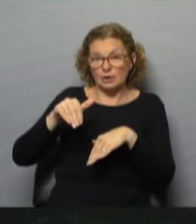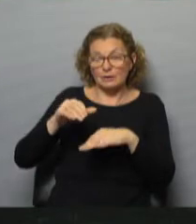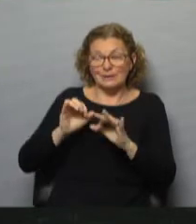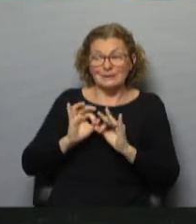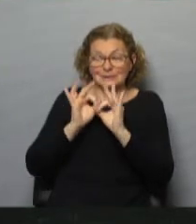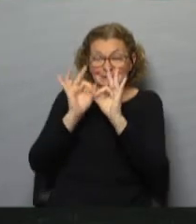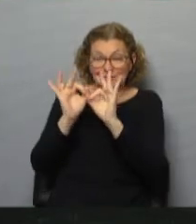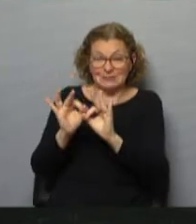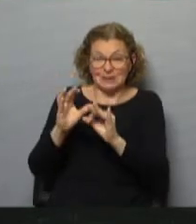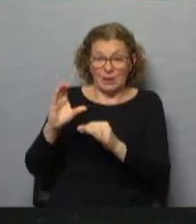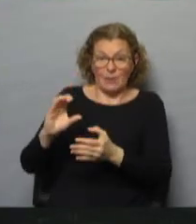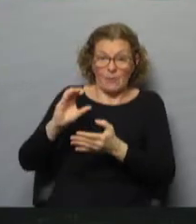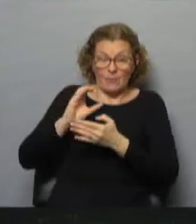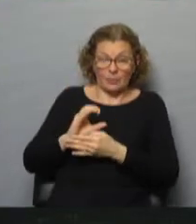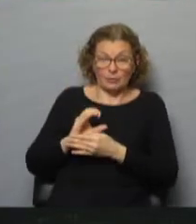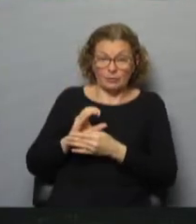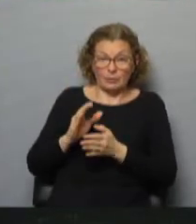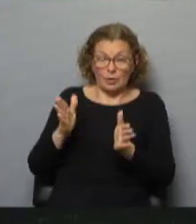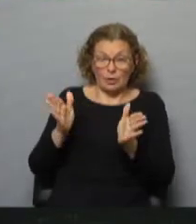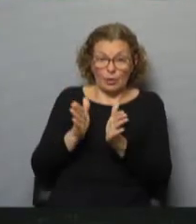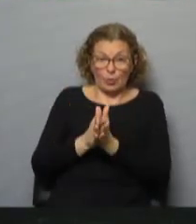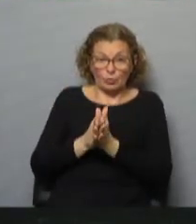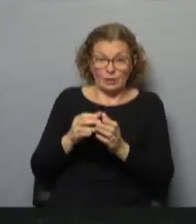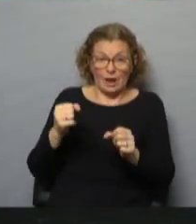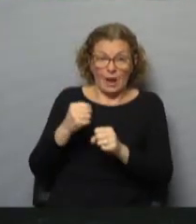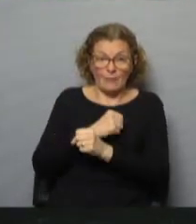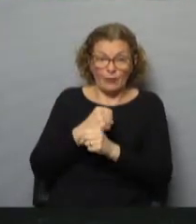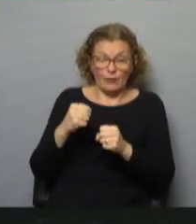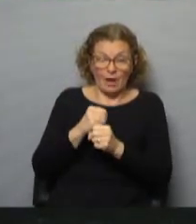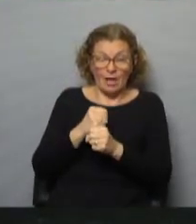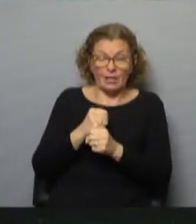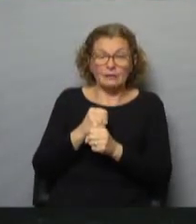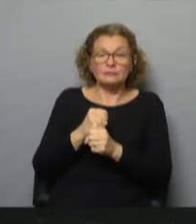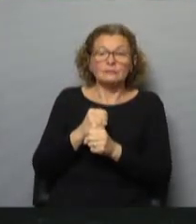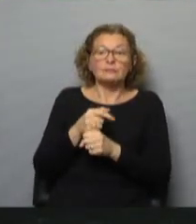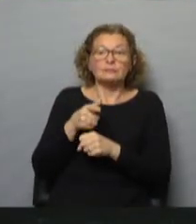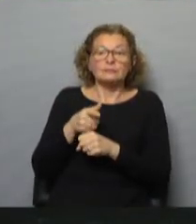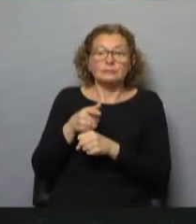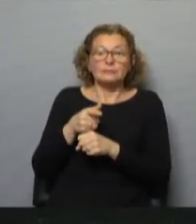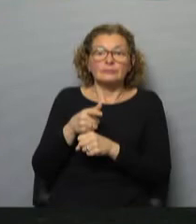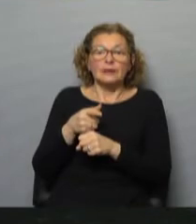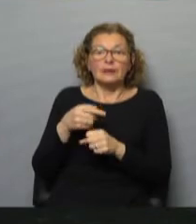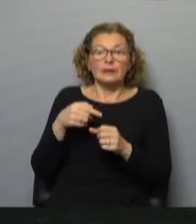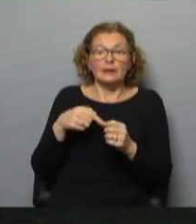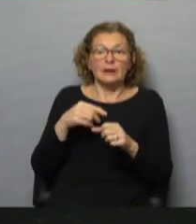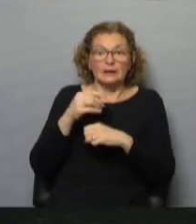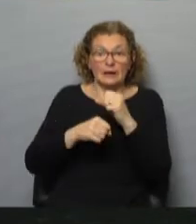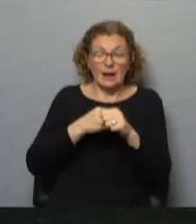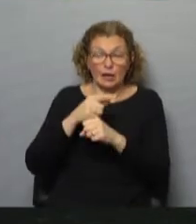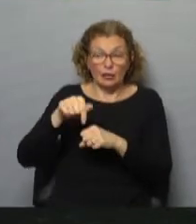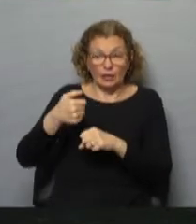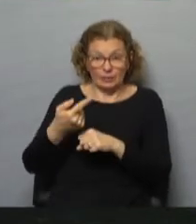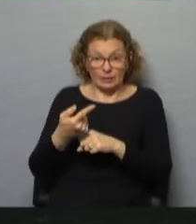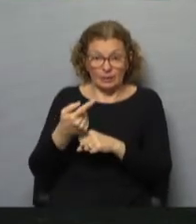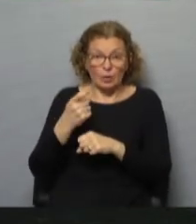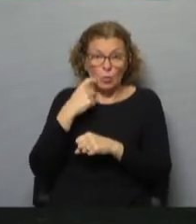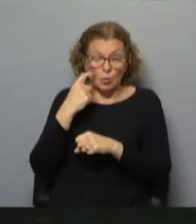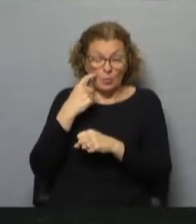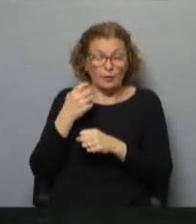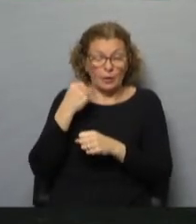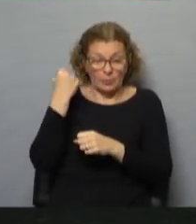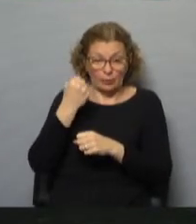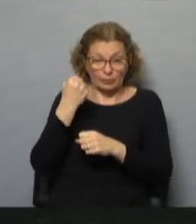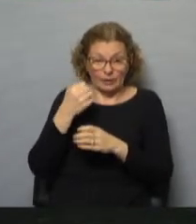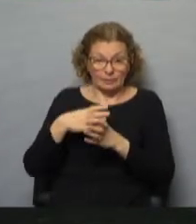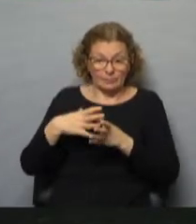logra un préstamo en la Junta, aprobar un préstamo en la Junta Departamental de Montevideo, estarían entrando en el año que viene. Un número bastante importante